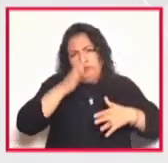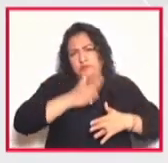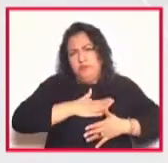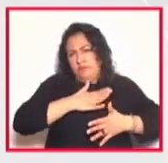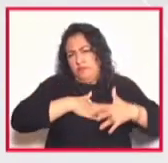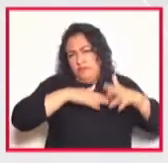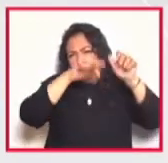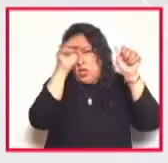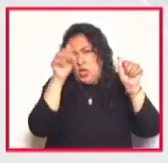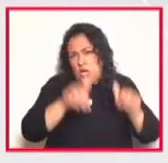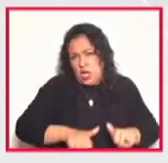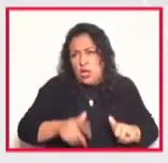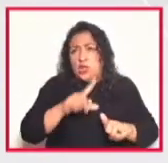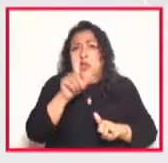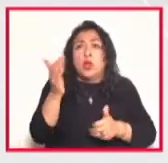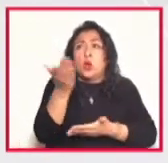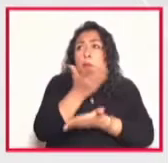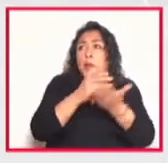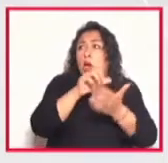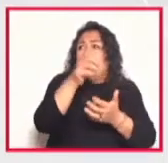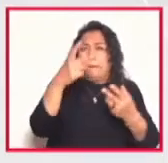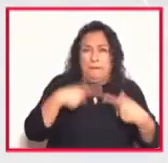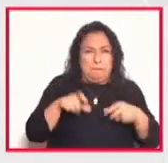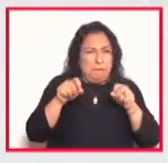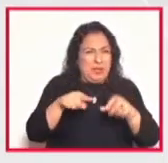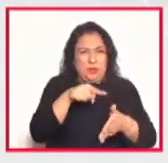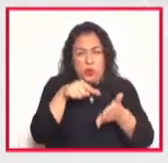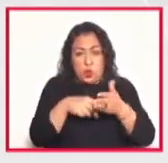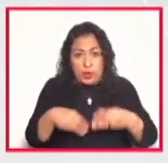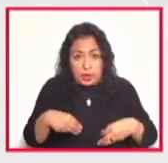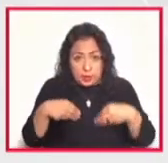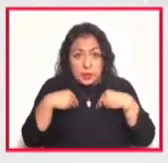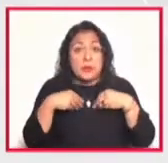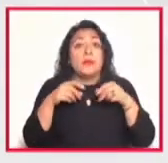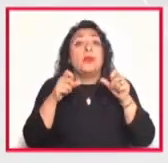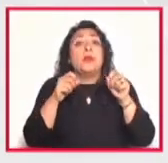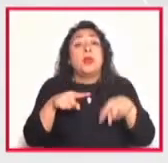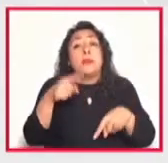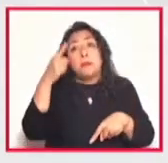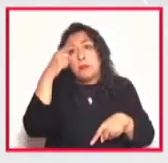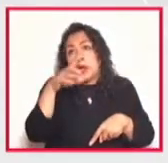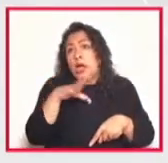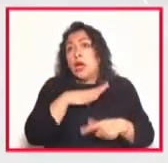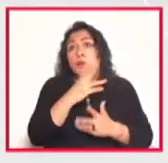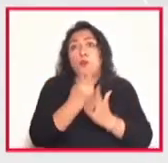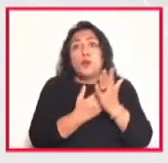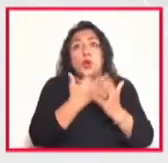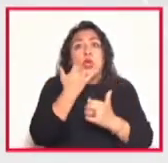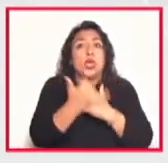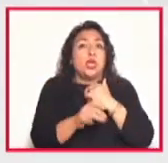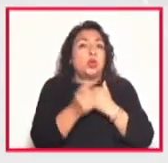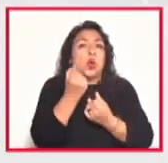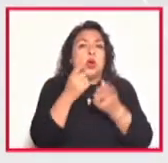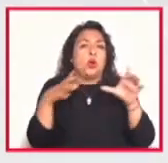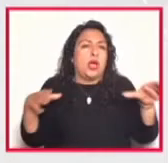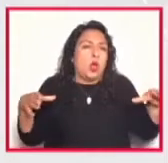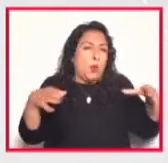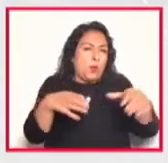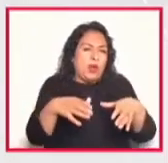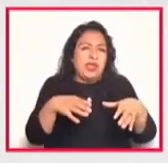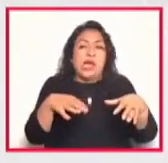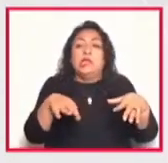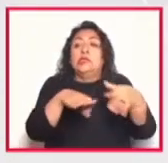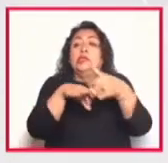a compartir con los demás residentes y sobre todo a realizar un proyecto en algunas de las comunidades cercanas a la